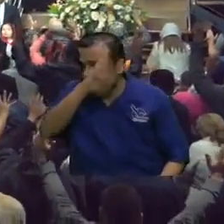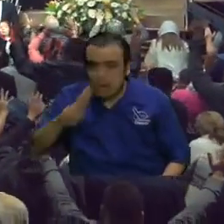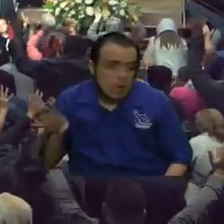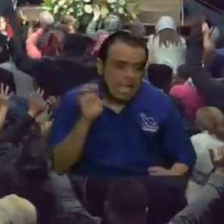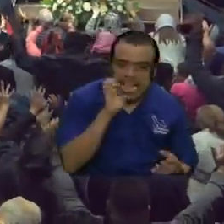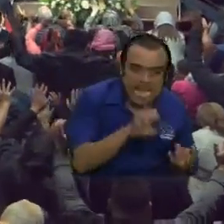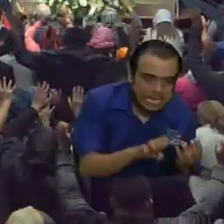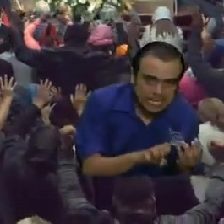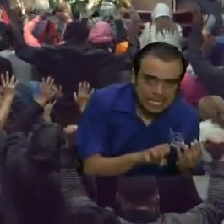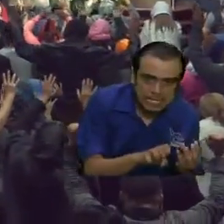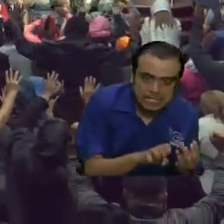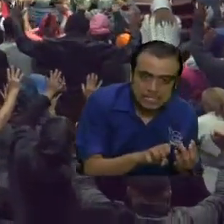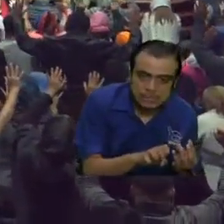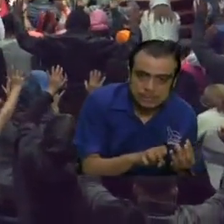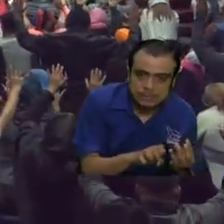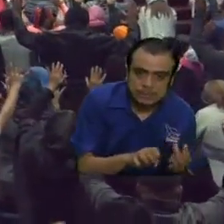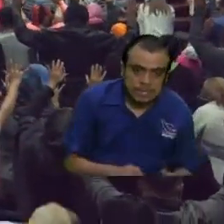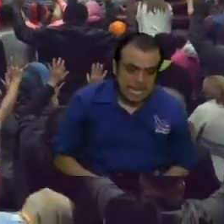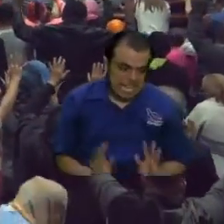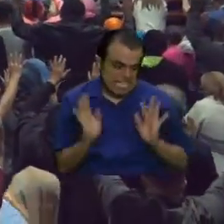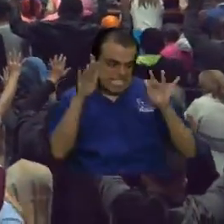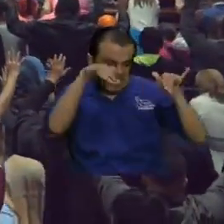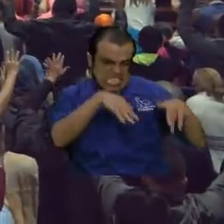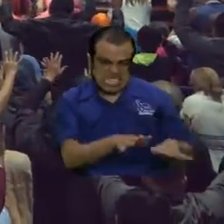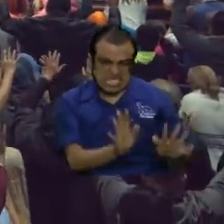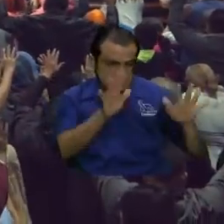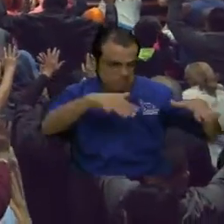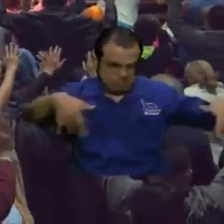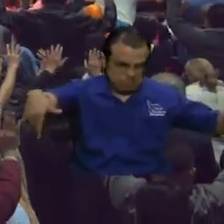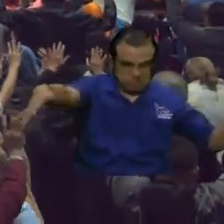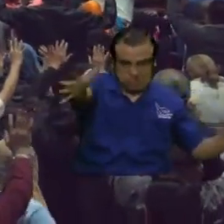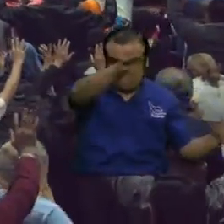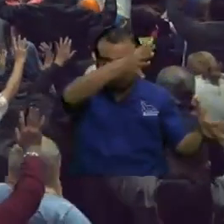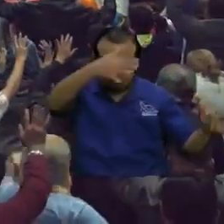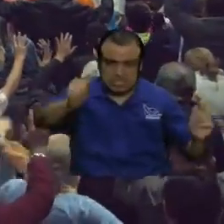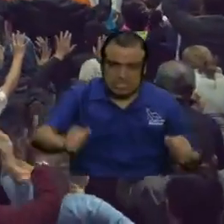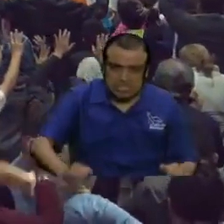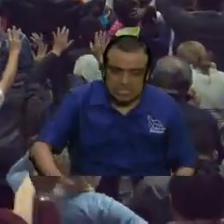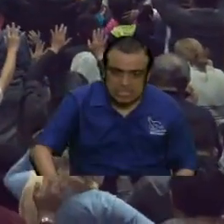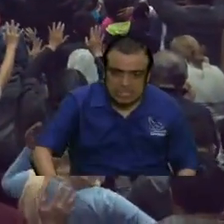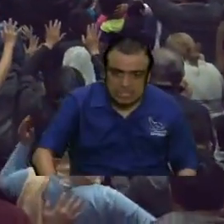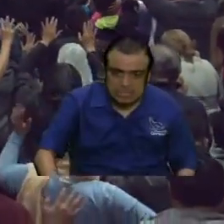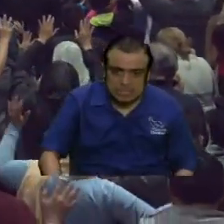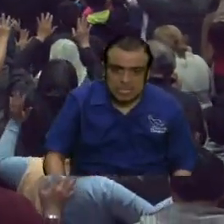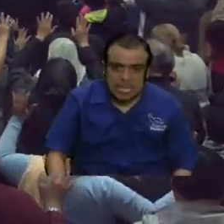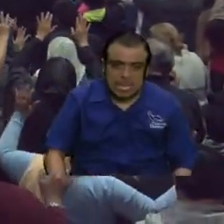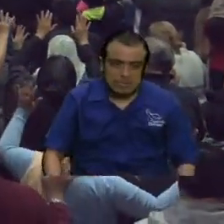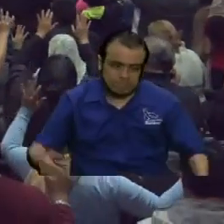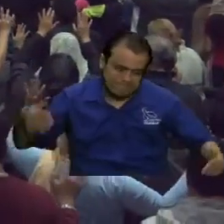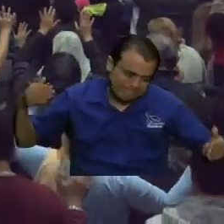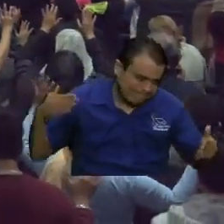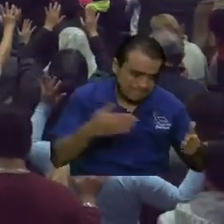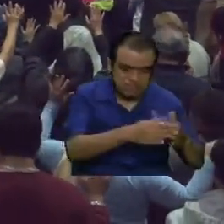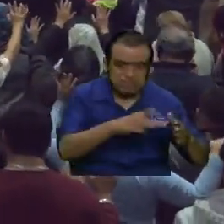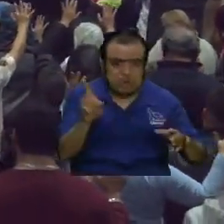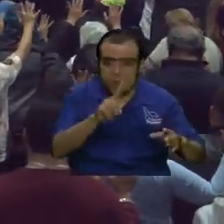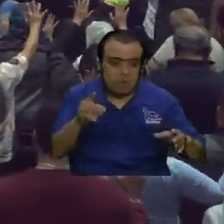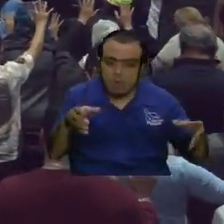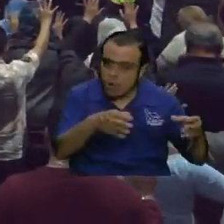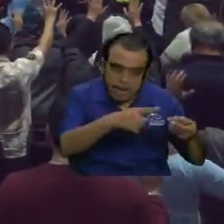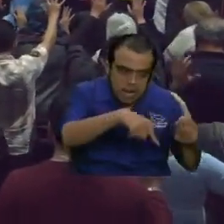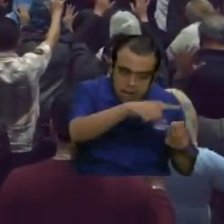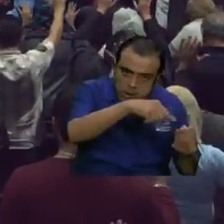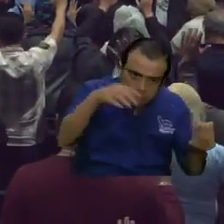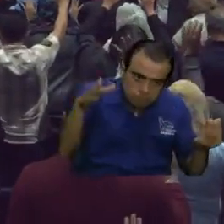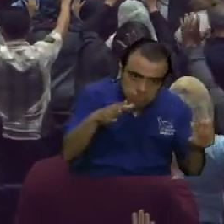engañadas que las olas furiosas del mar aunque golpeen no los golpeen a ellos